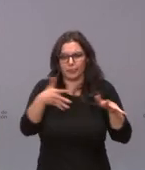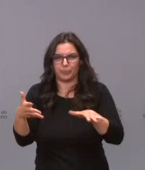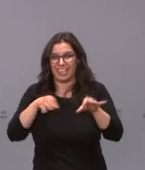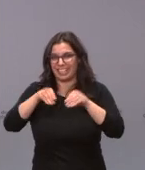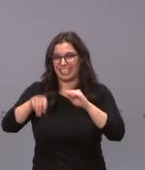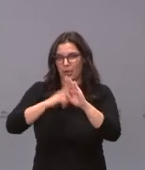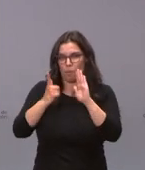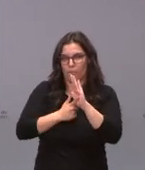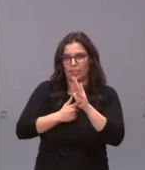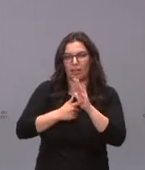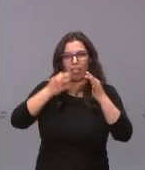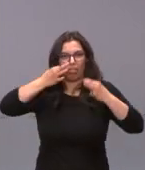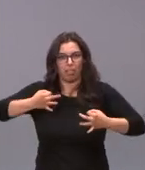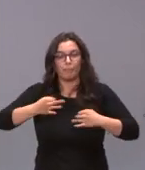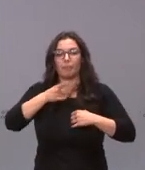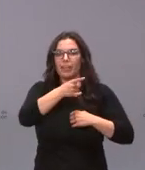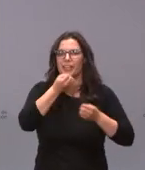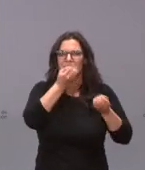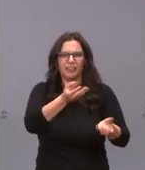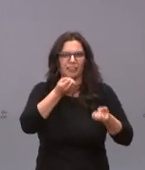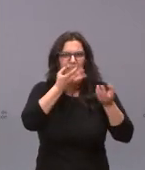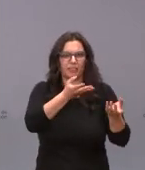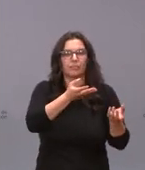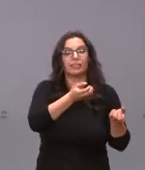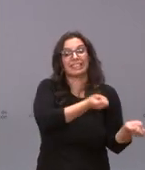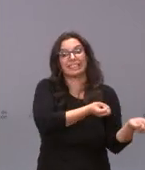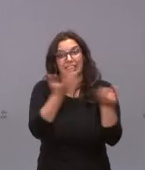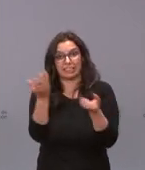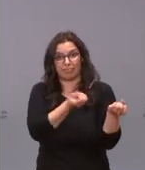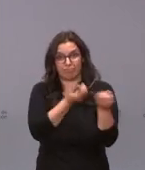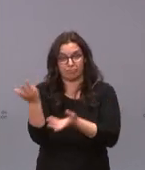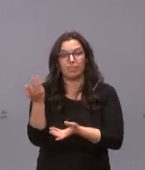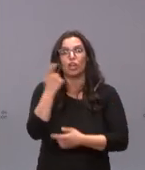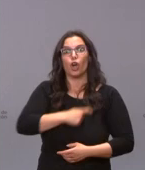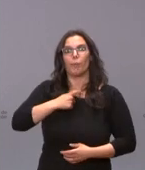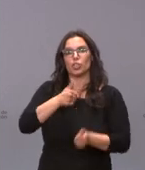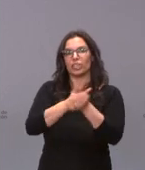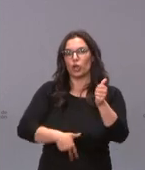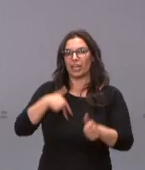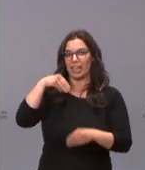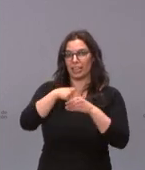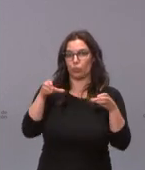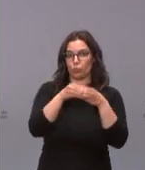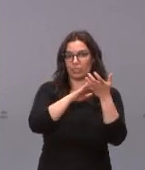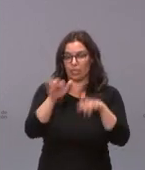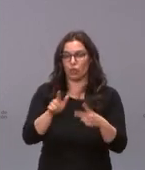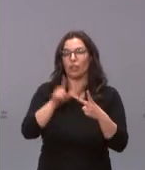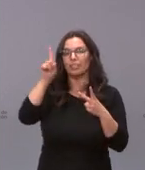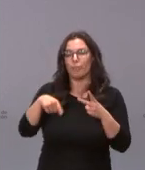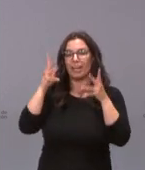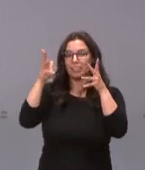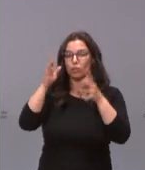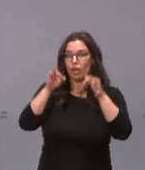estrategia, va a ser informada permanentemente a la Comisión de Secretarios Generales de la Junta de Castilla y León, a todas las asesorías